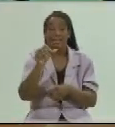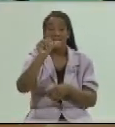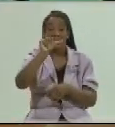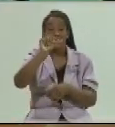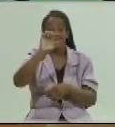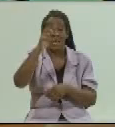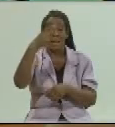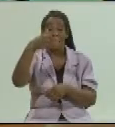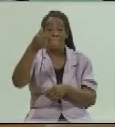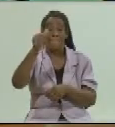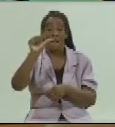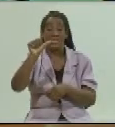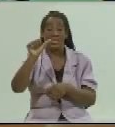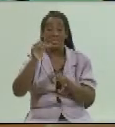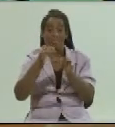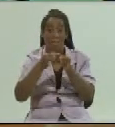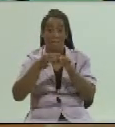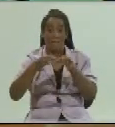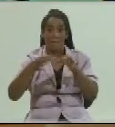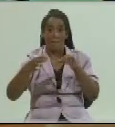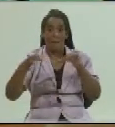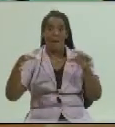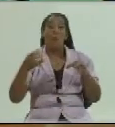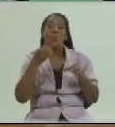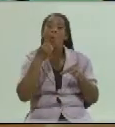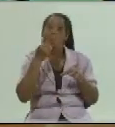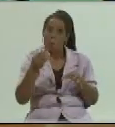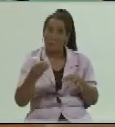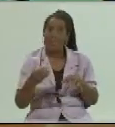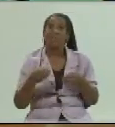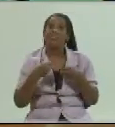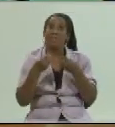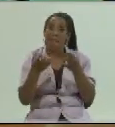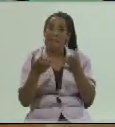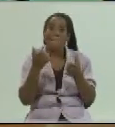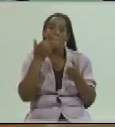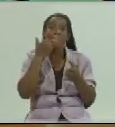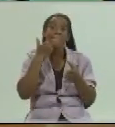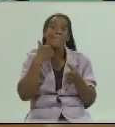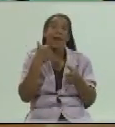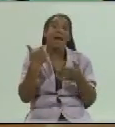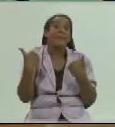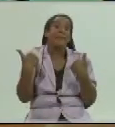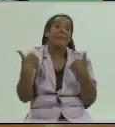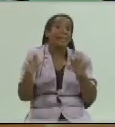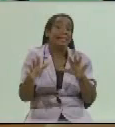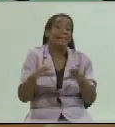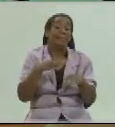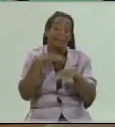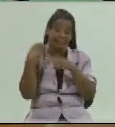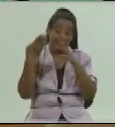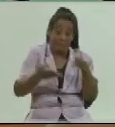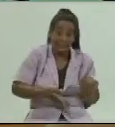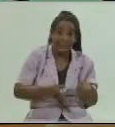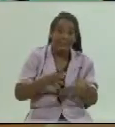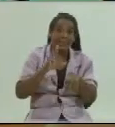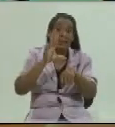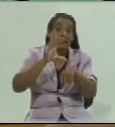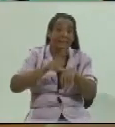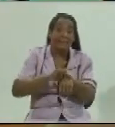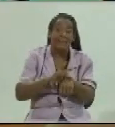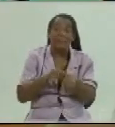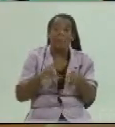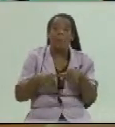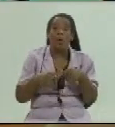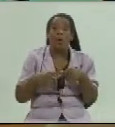pueden dar más o menos transmisión más o menos casos más o menos fallecidos porque es un mecanismo de